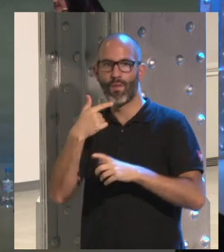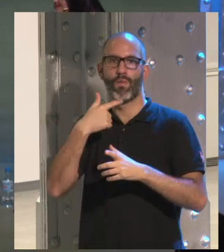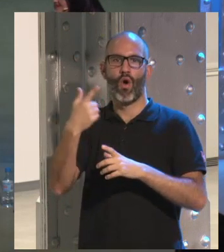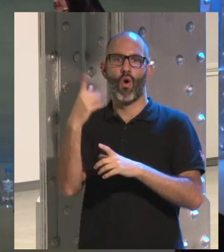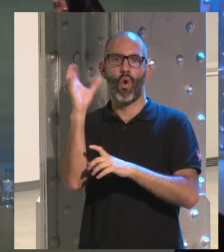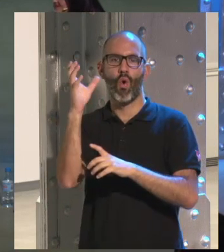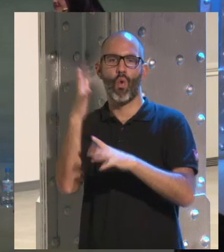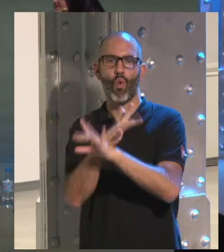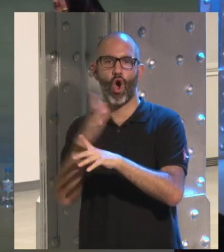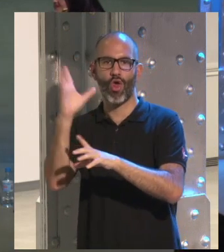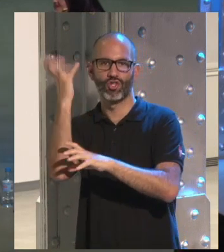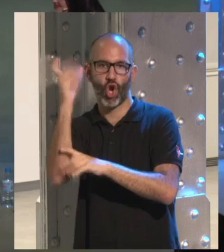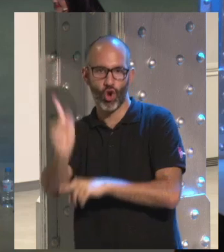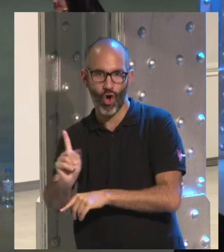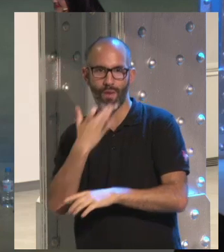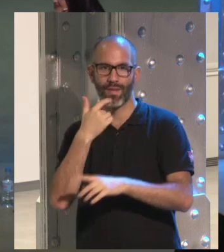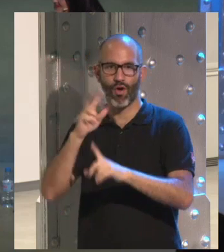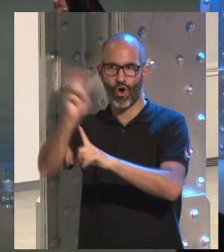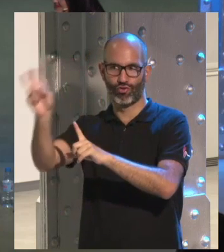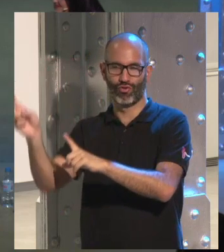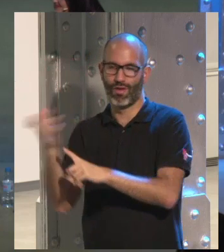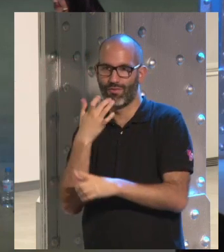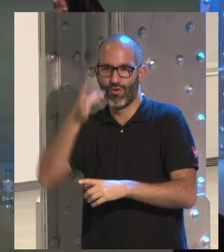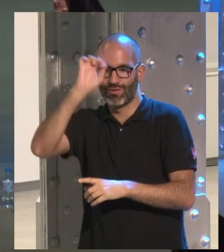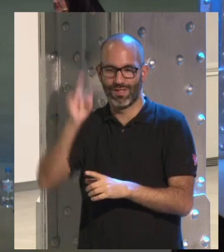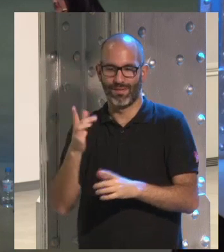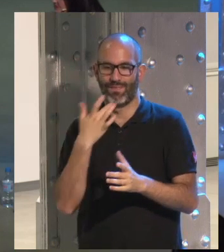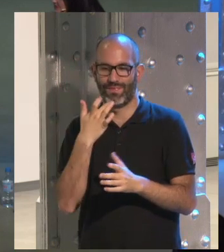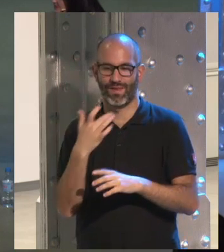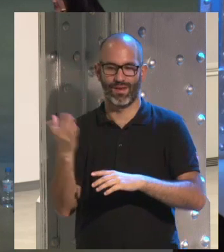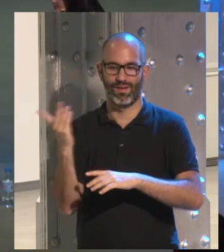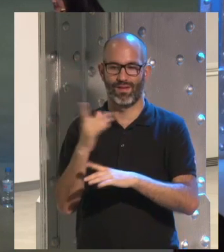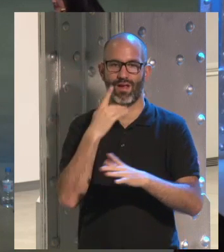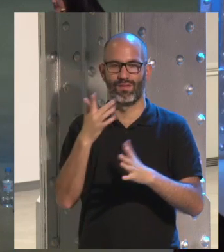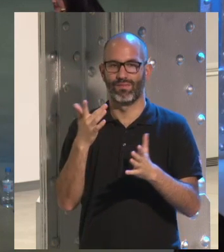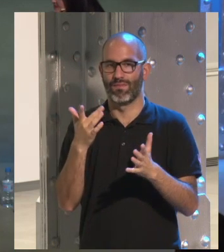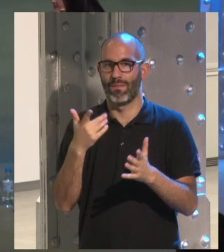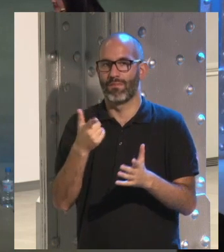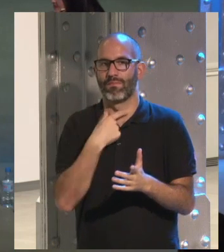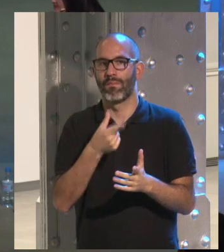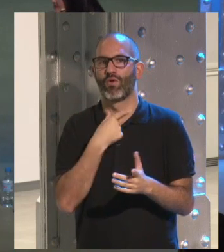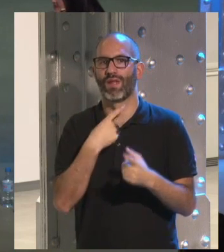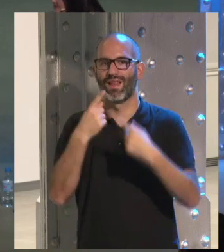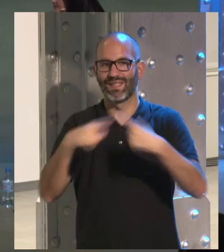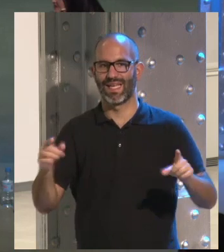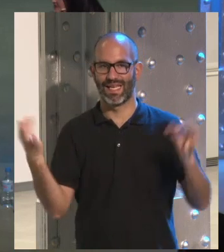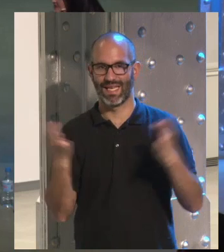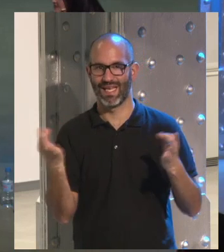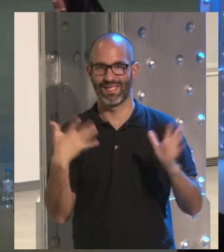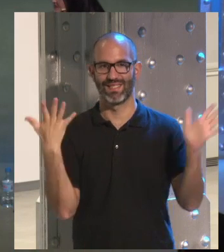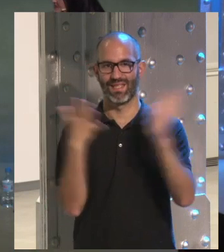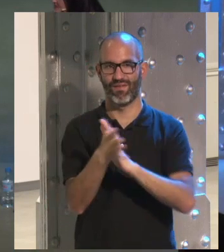pero narcos efectivamente no sé cualquier cosa horrenda entonces lo que sí me gustaría distinguir es que mientras tú